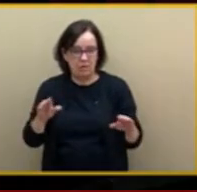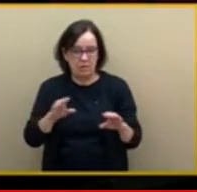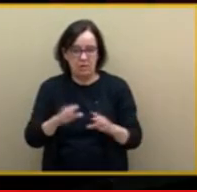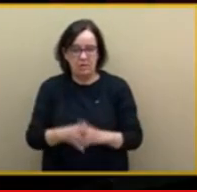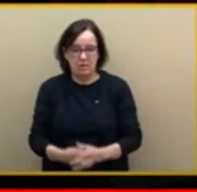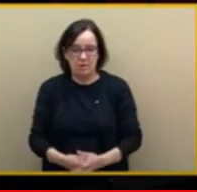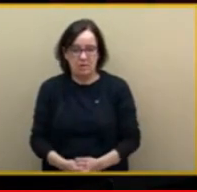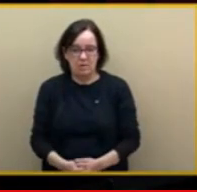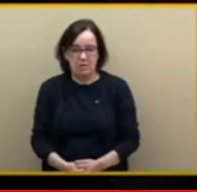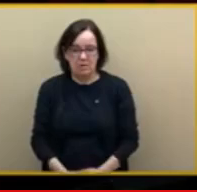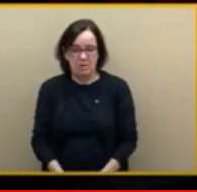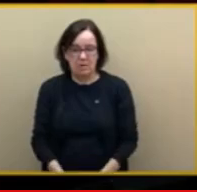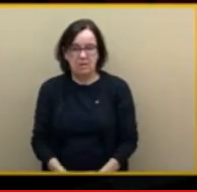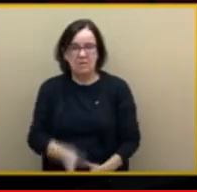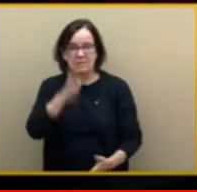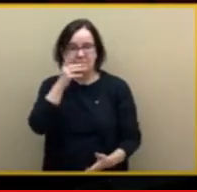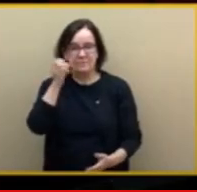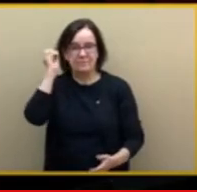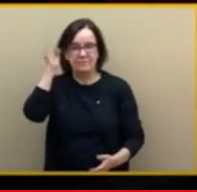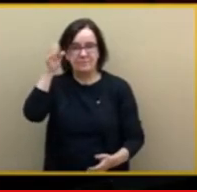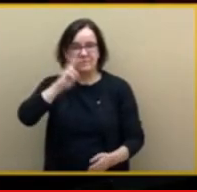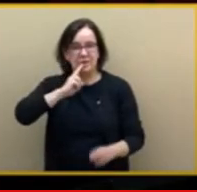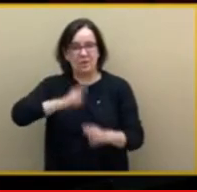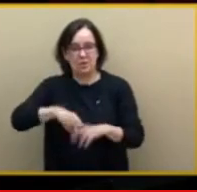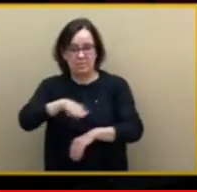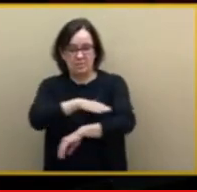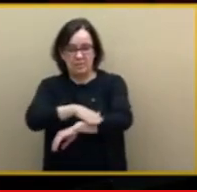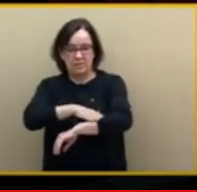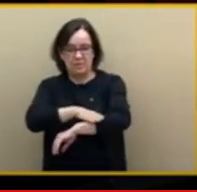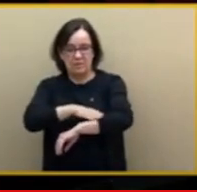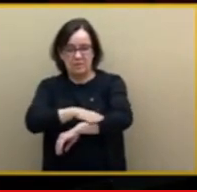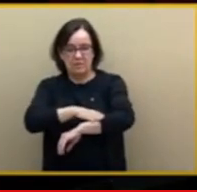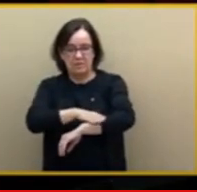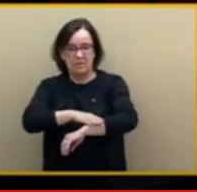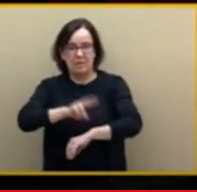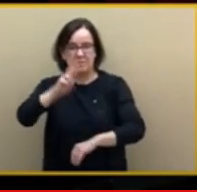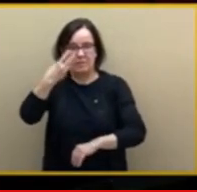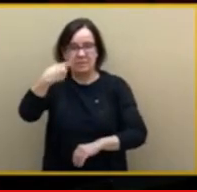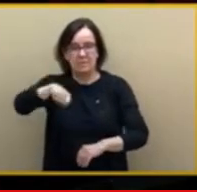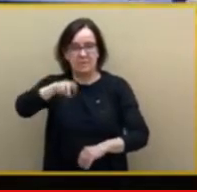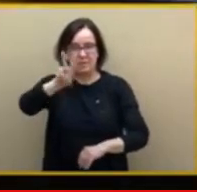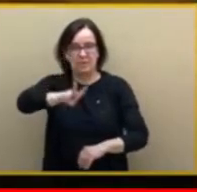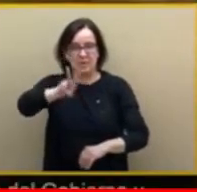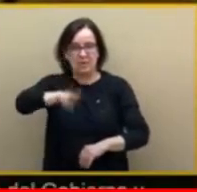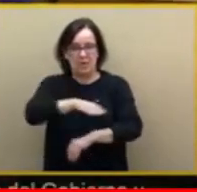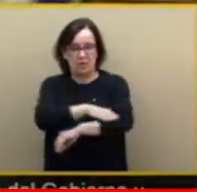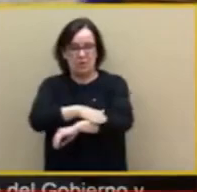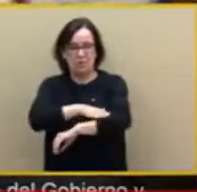Meritxell Batet. Le da la palabra otra vez a Sánchez. Y ministra de Trabajo y Economía... ¡Ah, no, Yolanda!